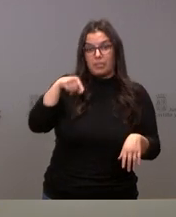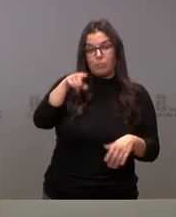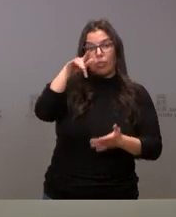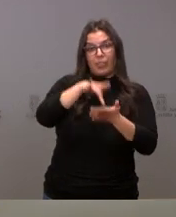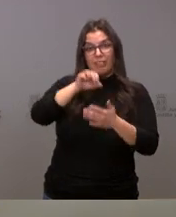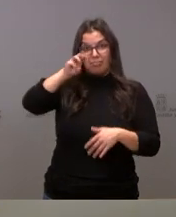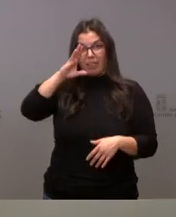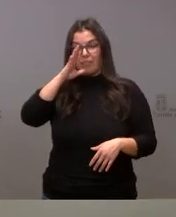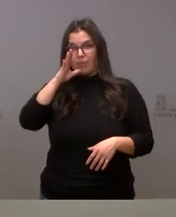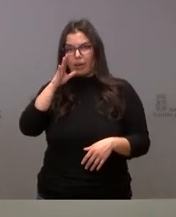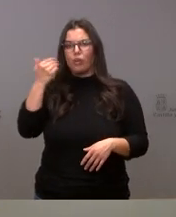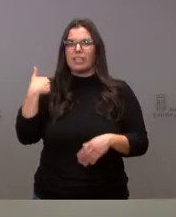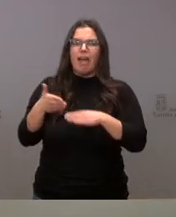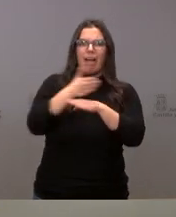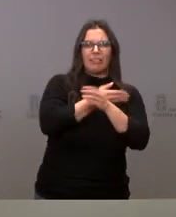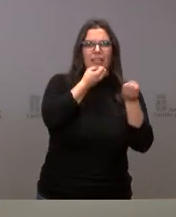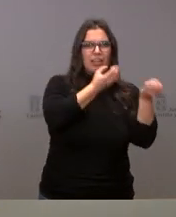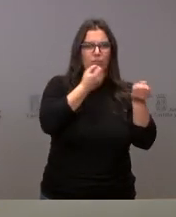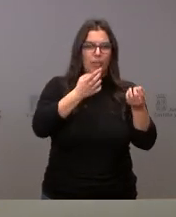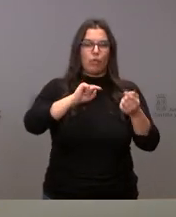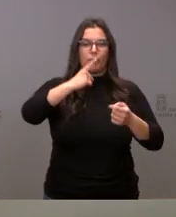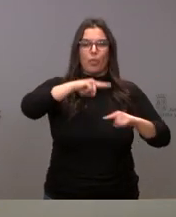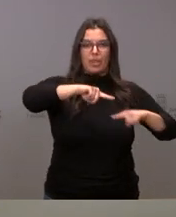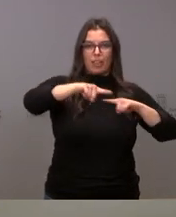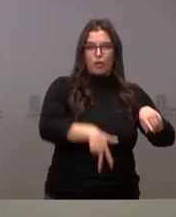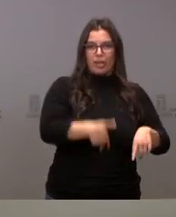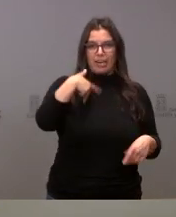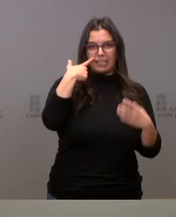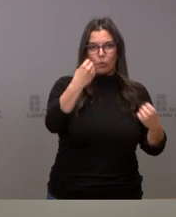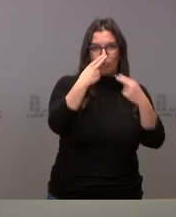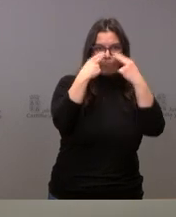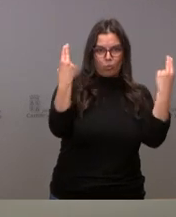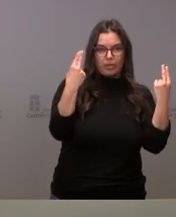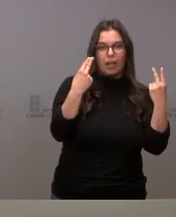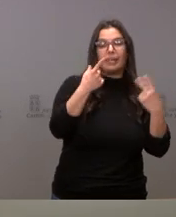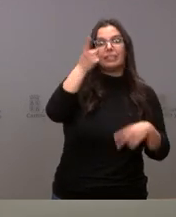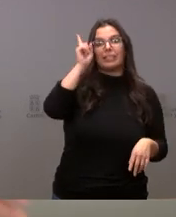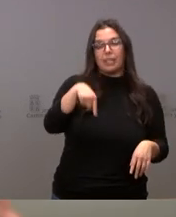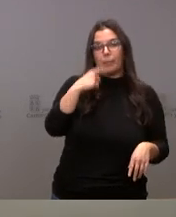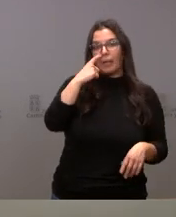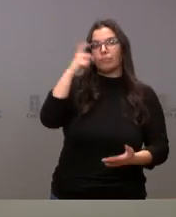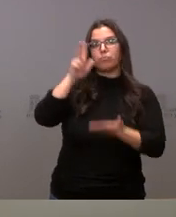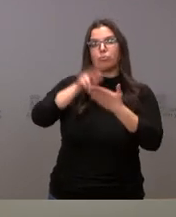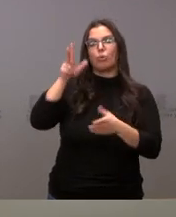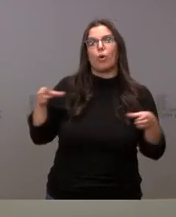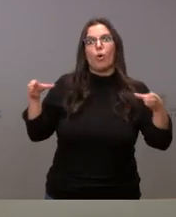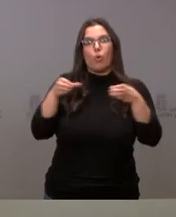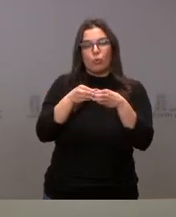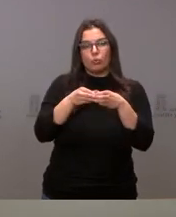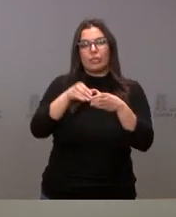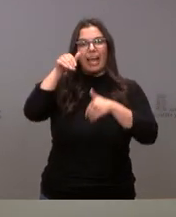y que ha sido informado no solamente por la Dirección General de Salud Pública de la Junta de Castilla y León, sino que ha sido ratificado por la Junta